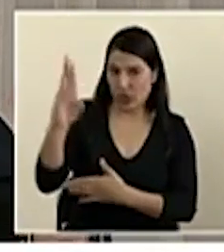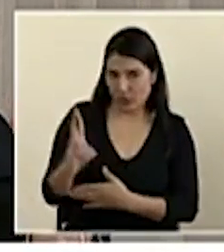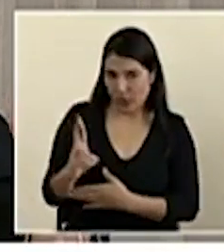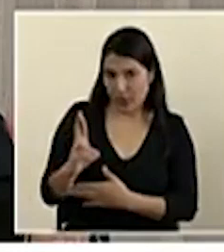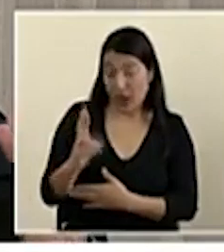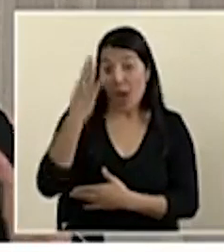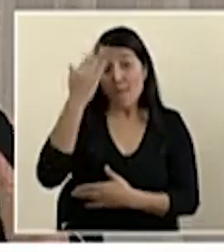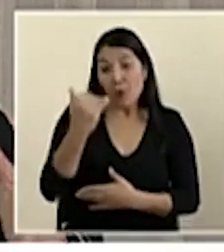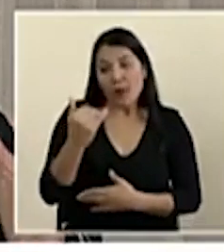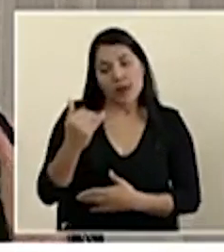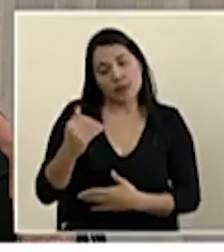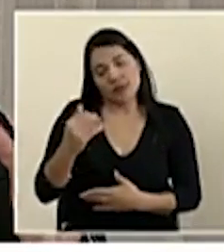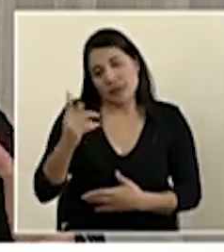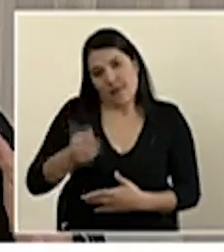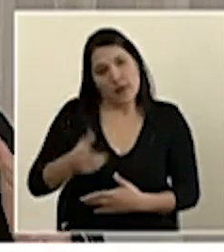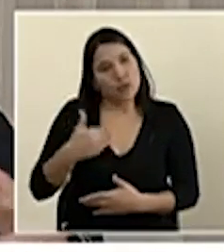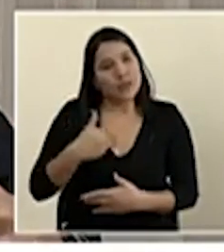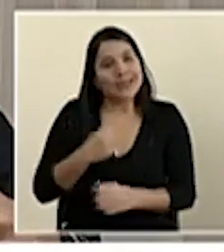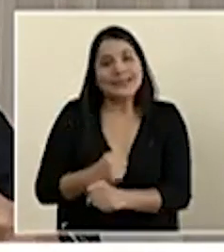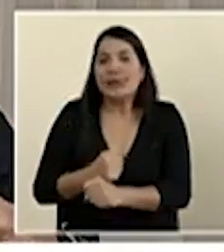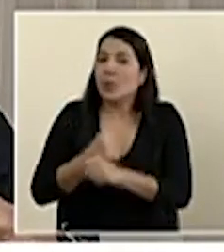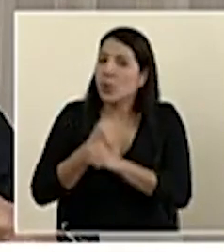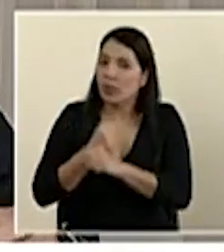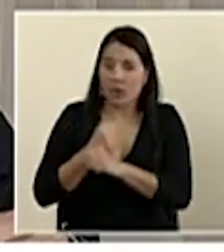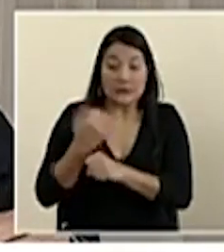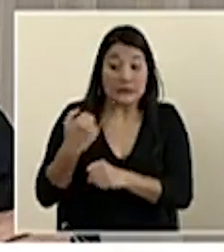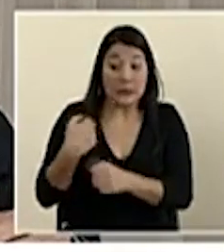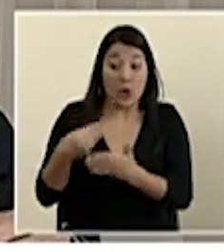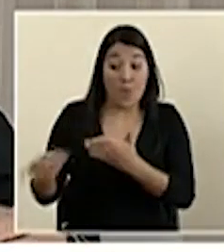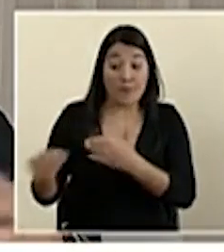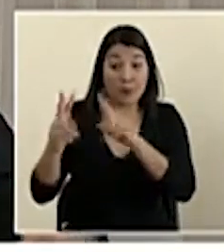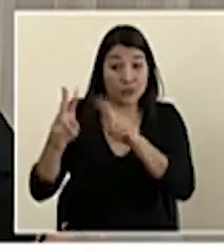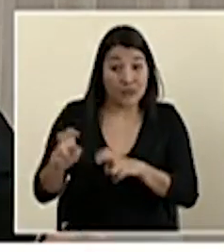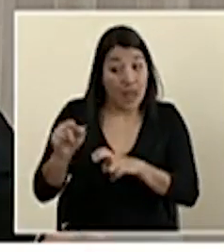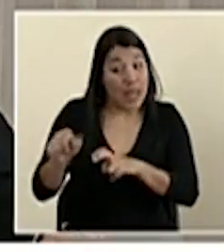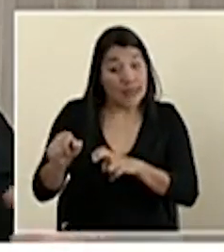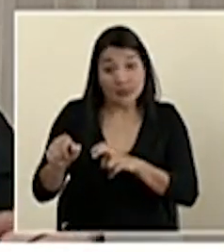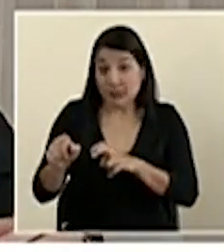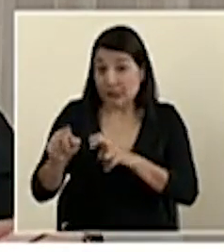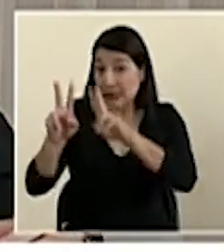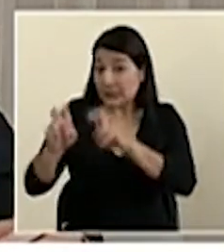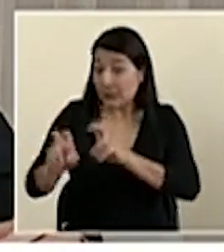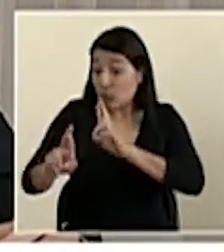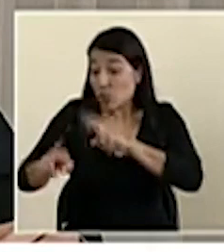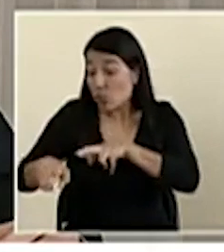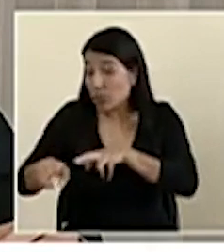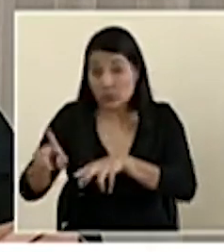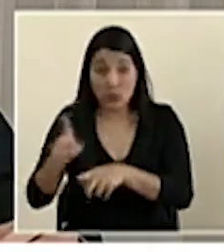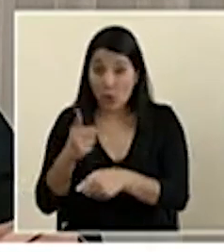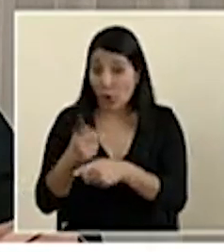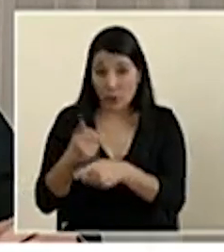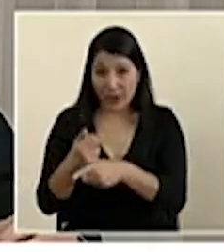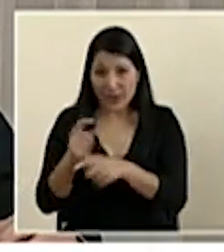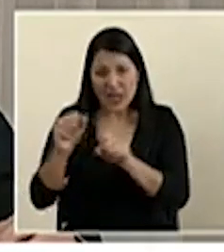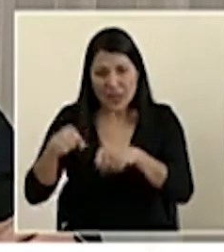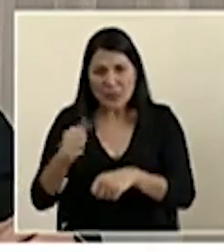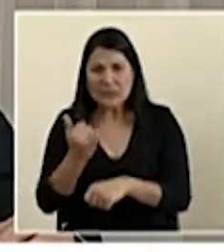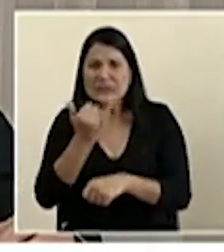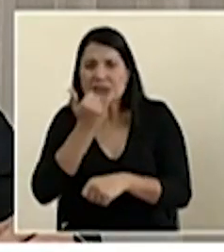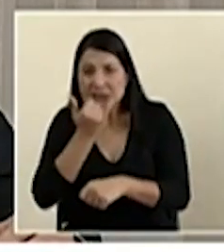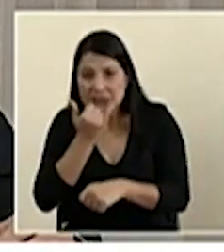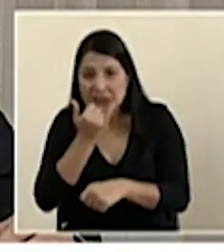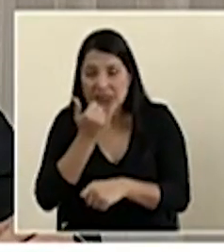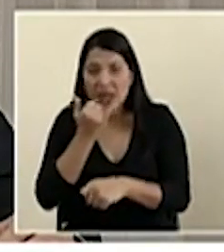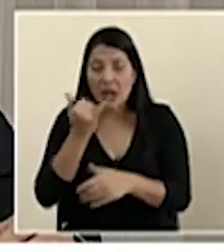grado importante de seguridad, que esas pruebas no vayan a arrojar resultados que no son los correctos, nos van a hacer incurrir